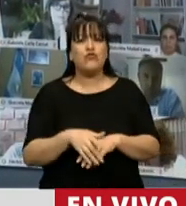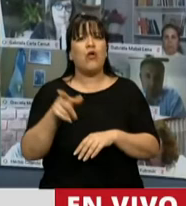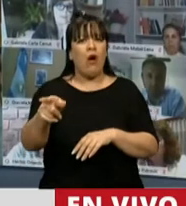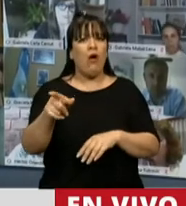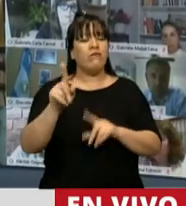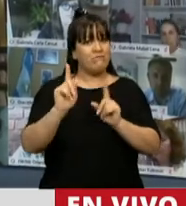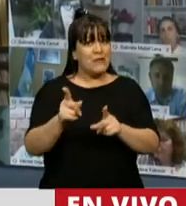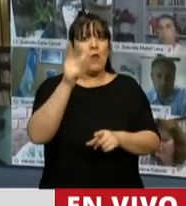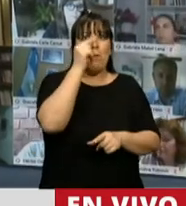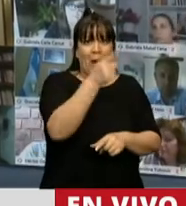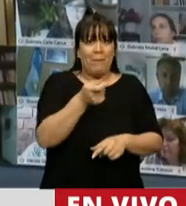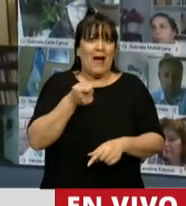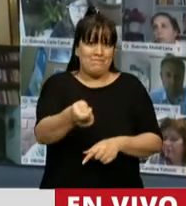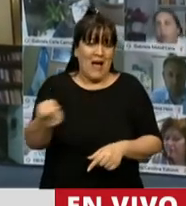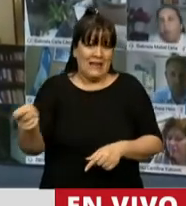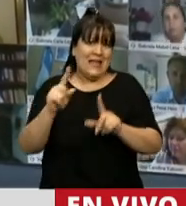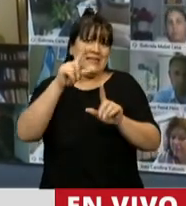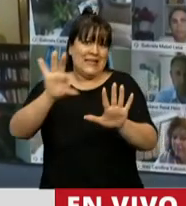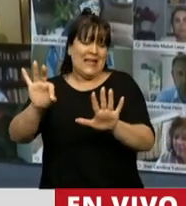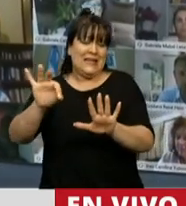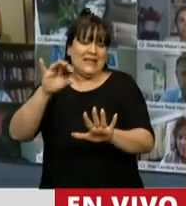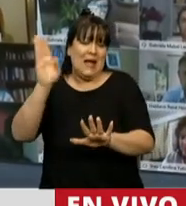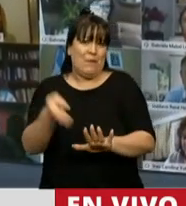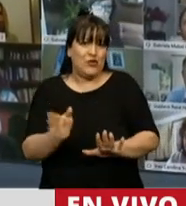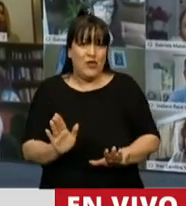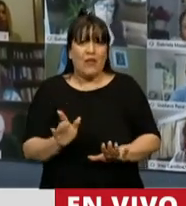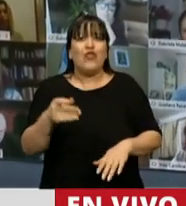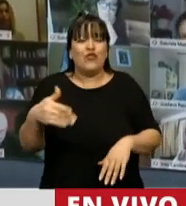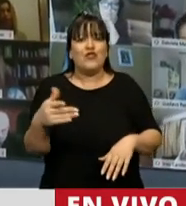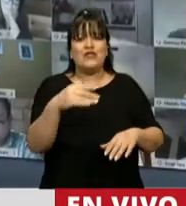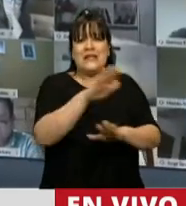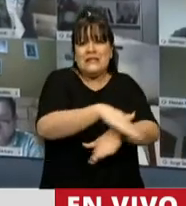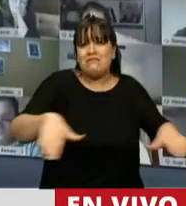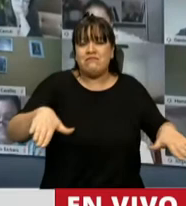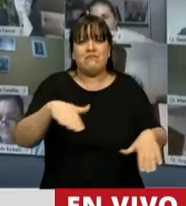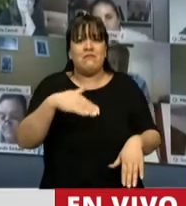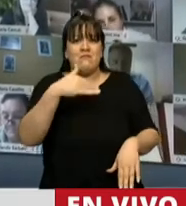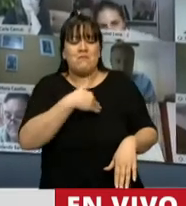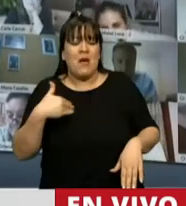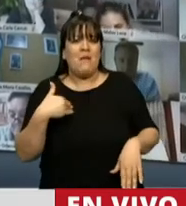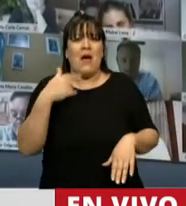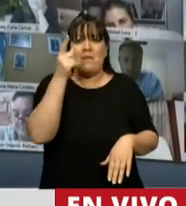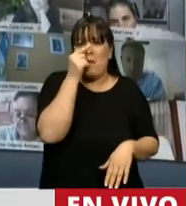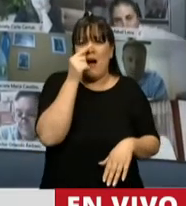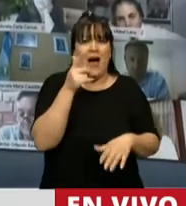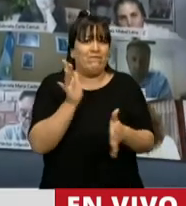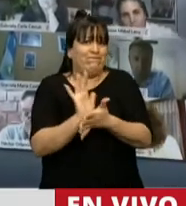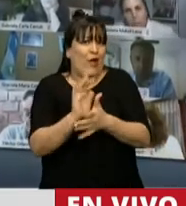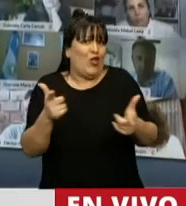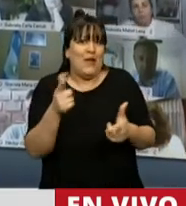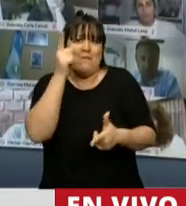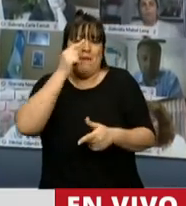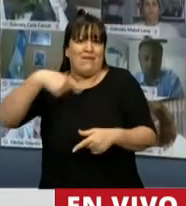homicida es el padre, eso significa que estos chicos y chicas se quedan sin madre y sin padre. Y en este punto